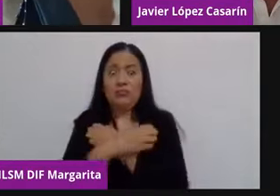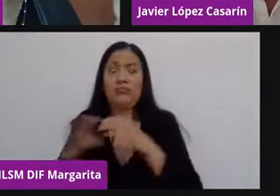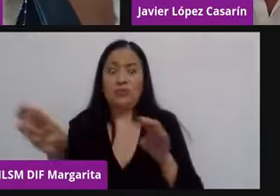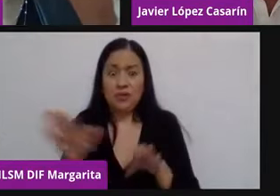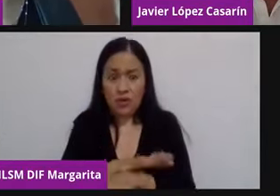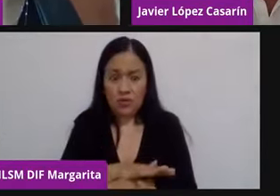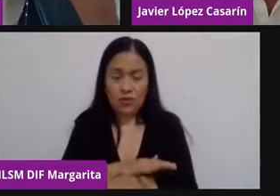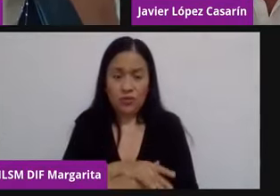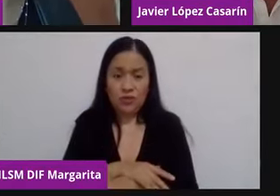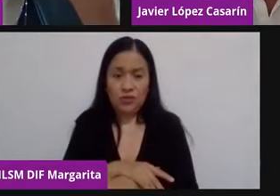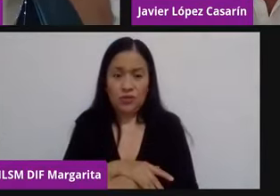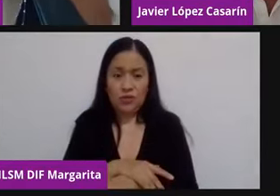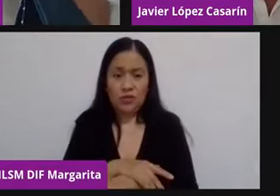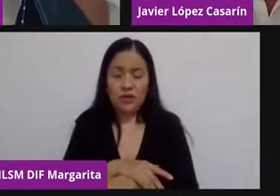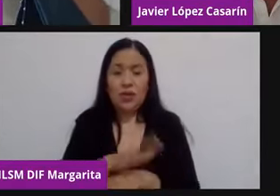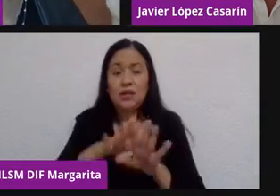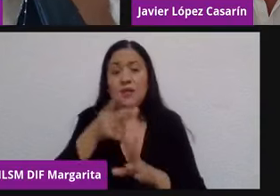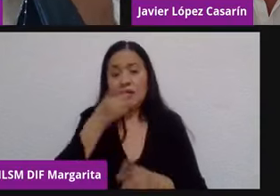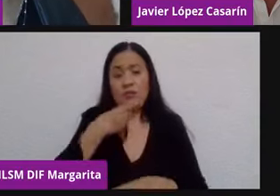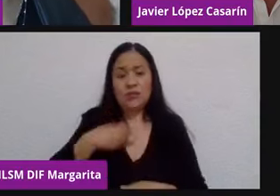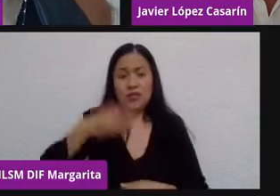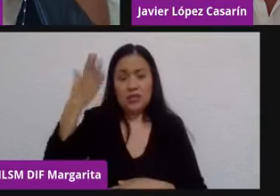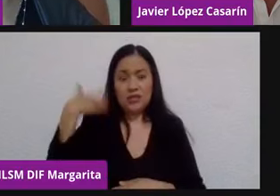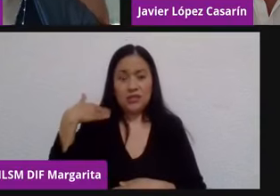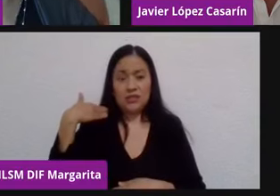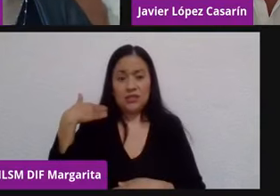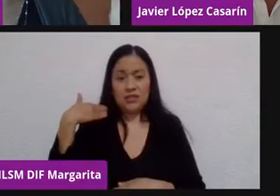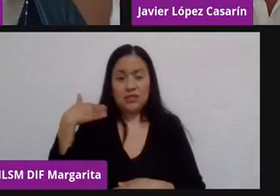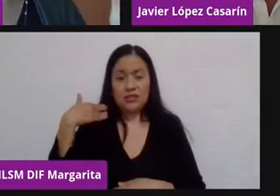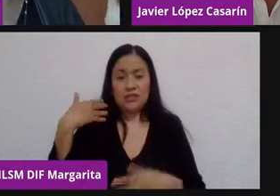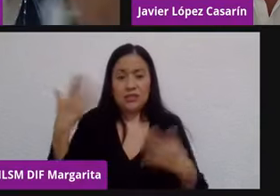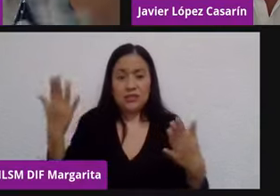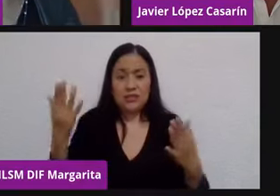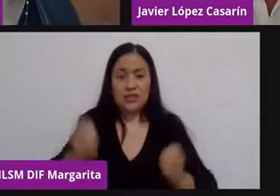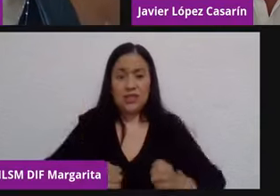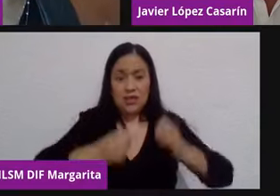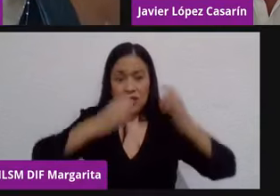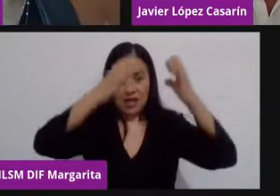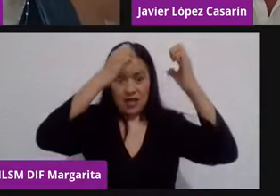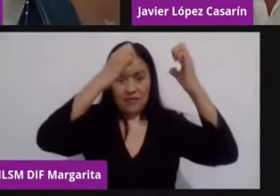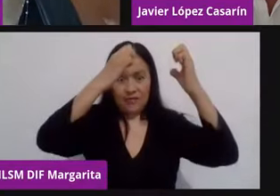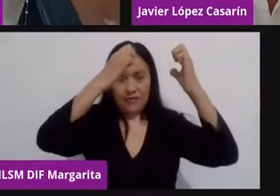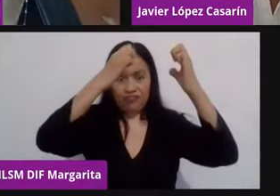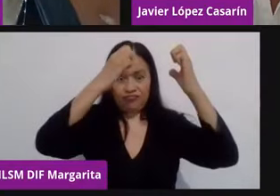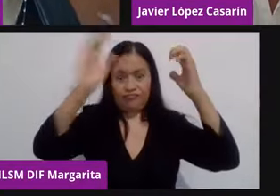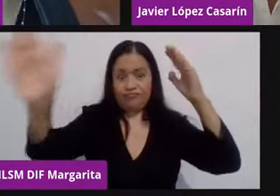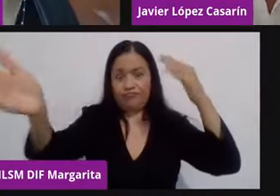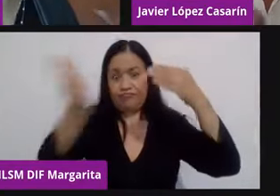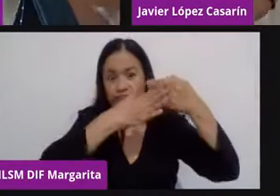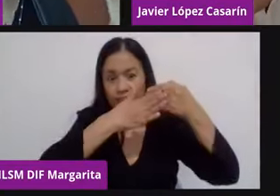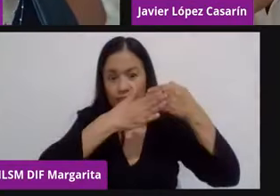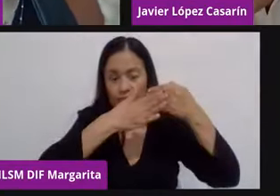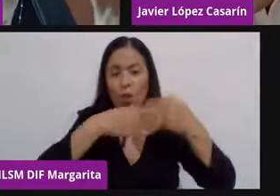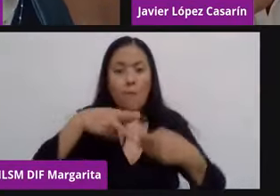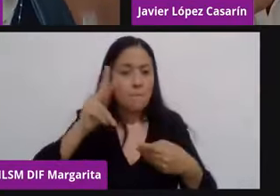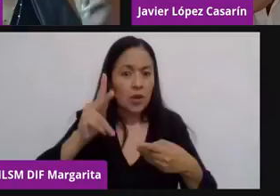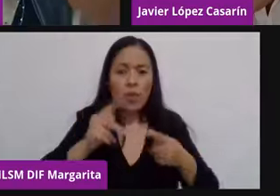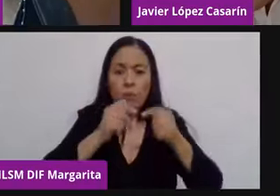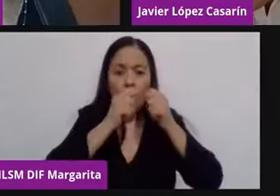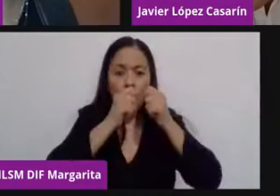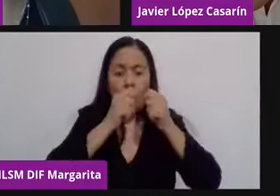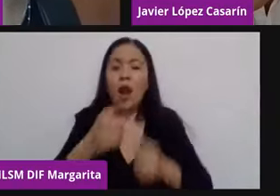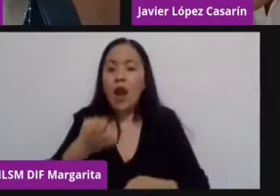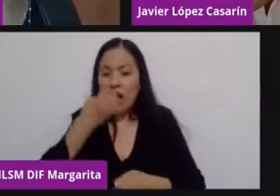cerrado, decíamos aquí en charlas de café, se cerró el edificio, pero la escuela siguió. Y eso fue